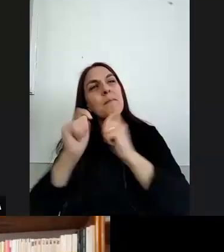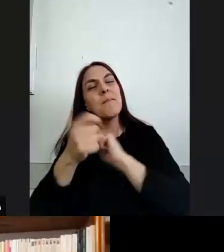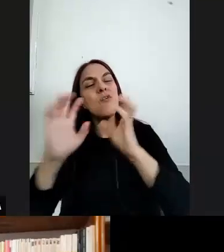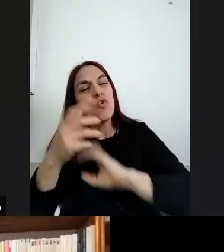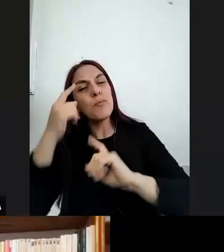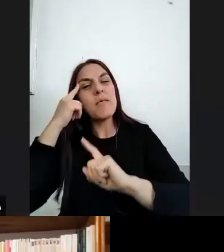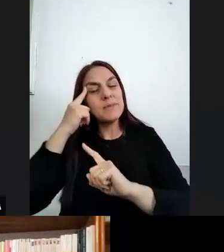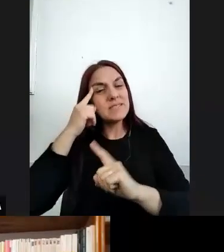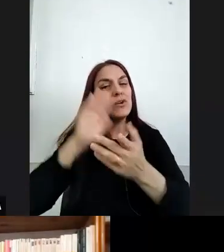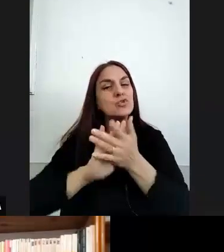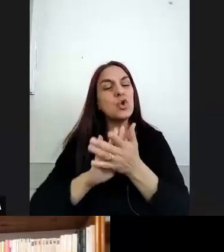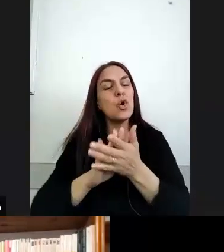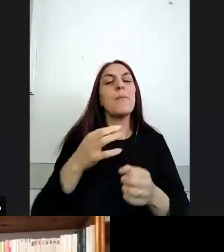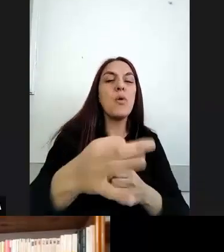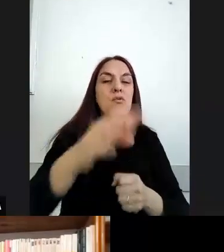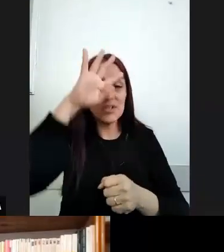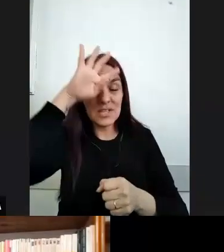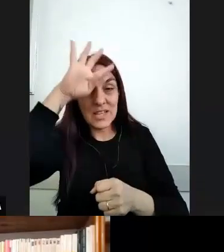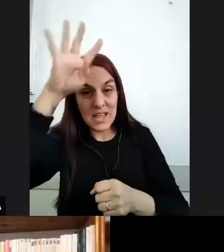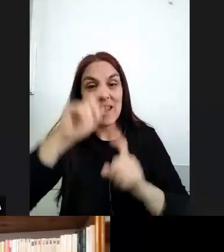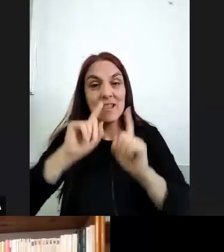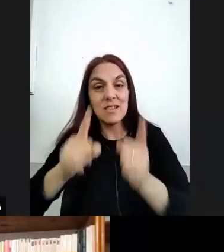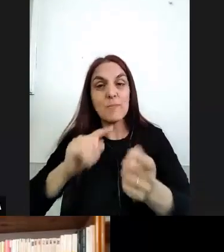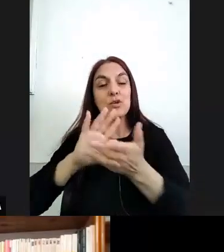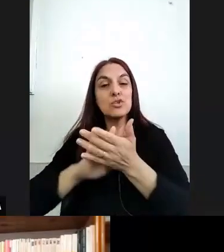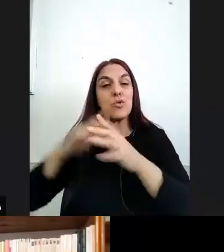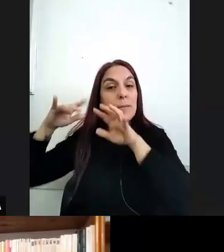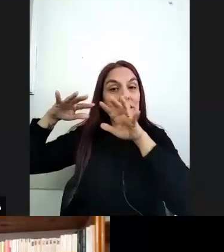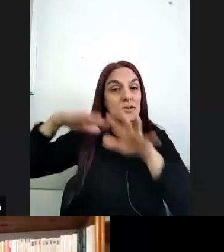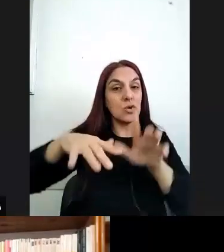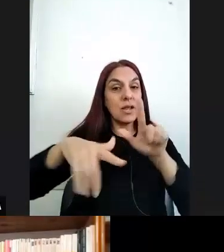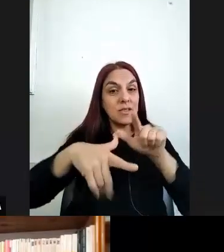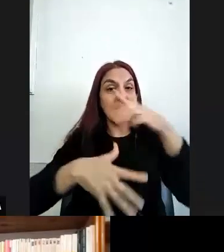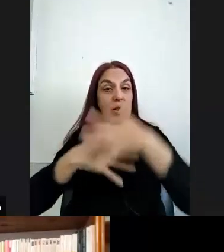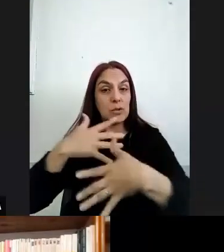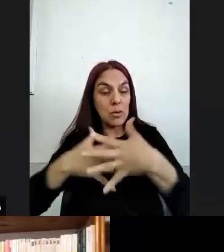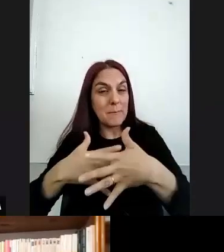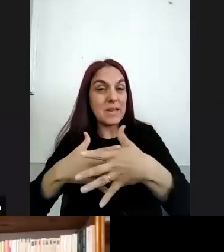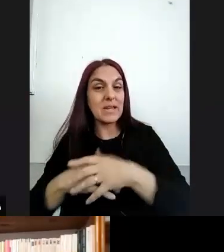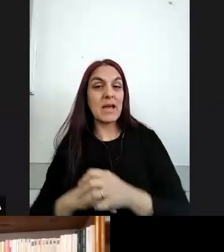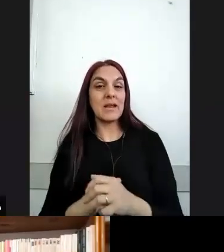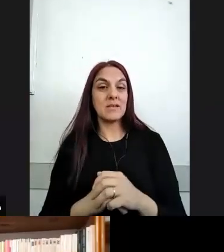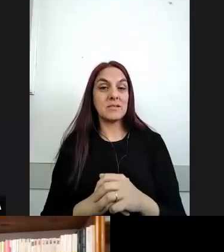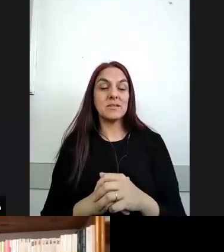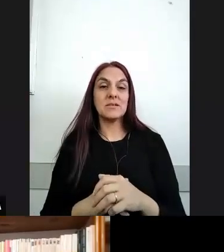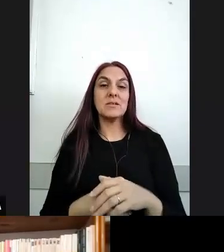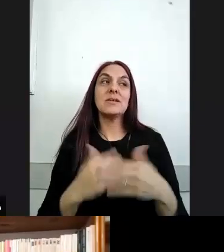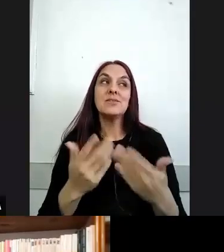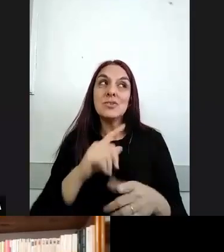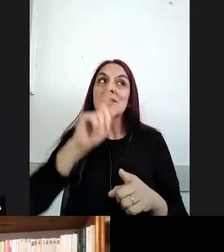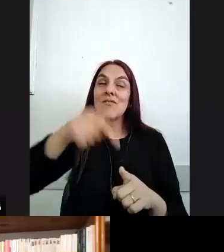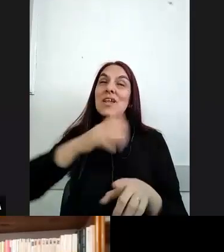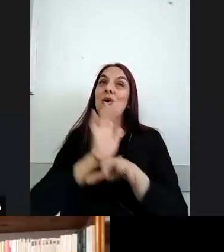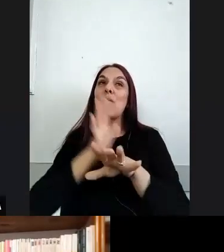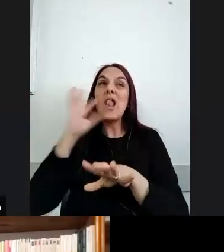las poblaciones indígenas y sobre las migraciones latinoamericanas las migraciones limítrofes ha sido como una una